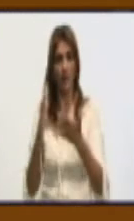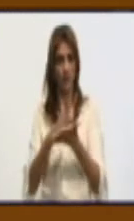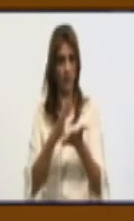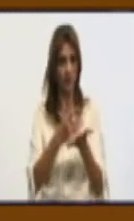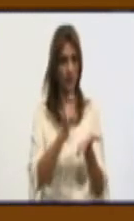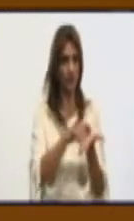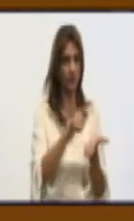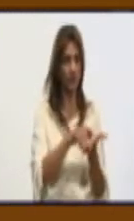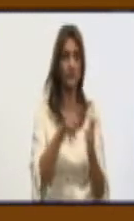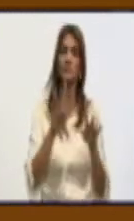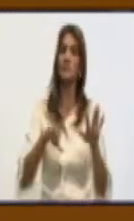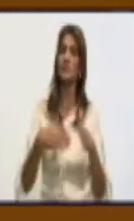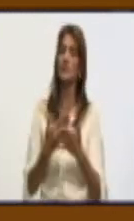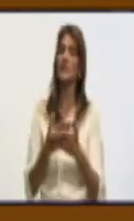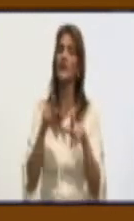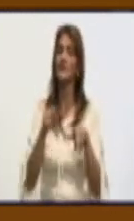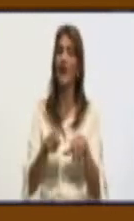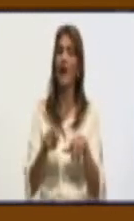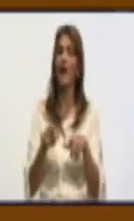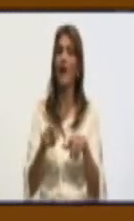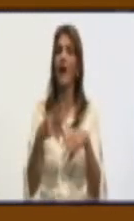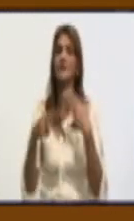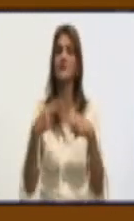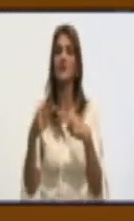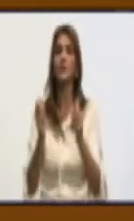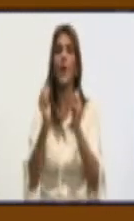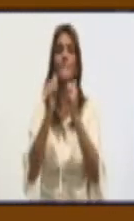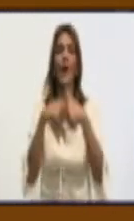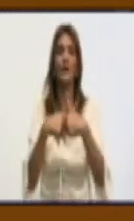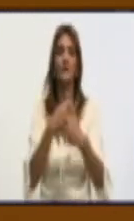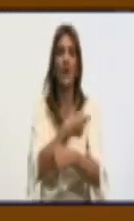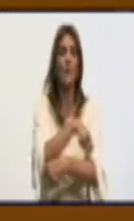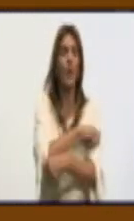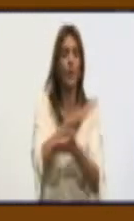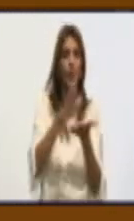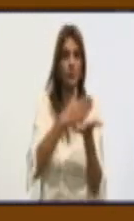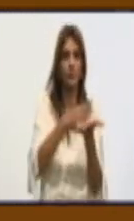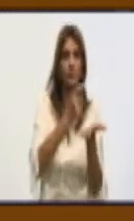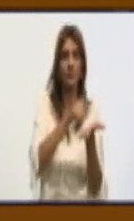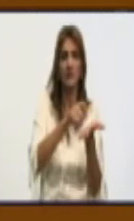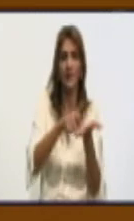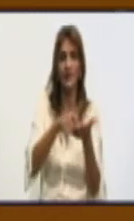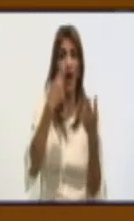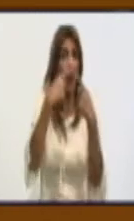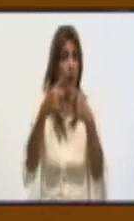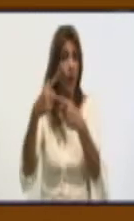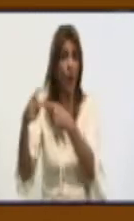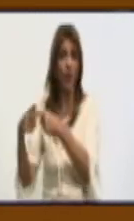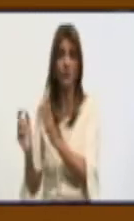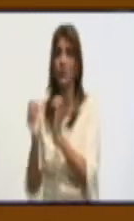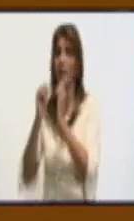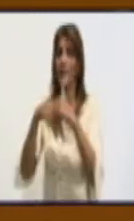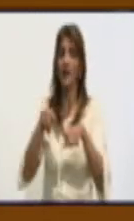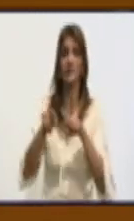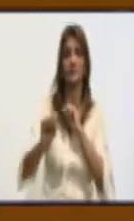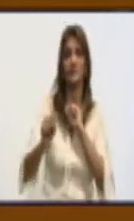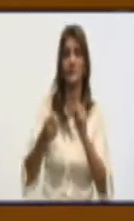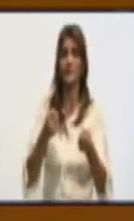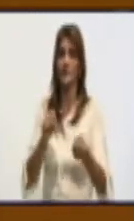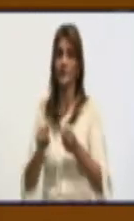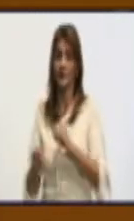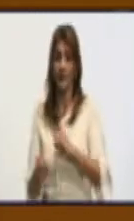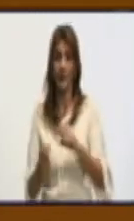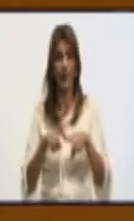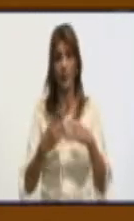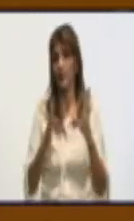alimentaria está produciendo hoy el pan de la población, básicamente. Ha habido que restringir todos sus consumos, o sea, población que nos